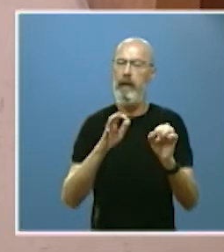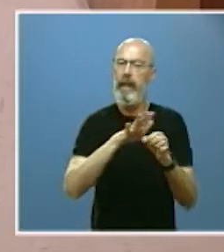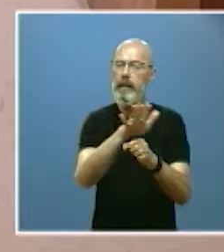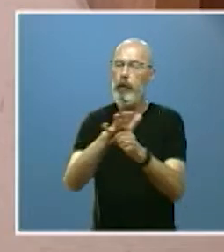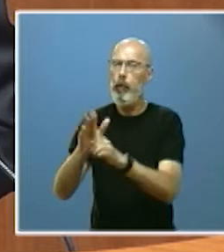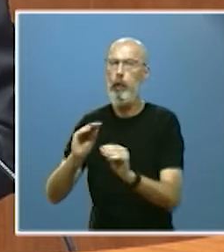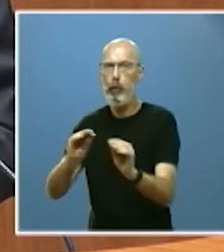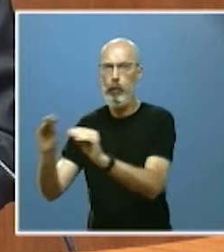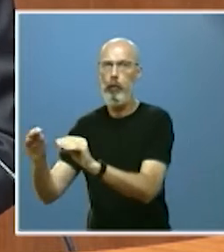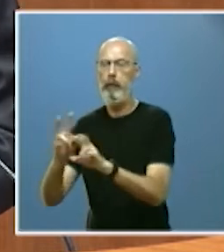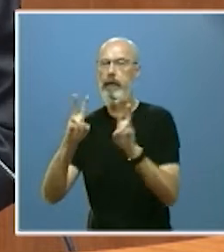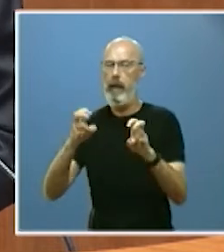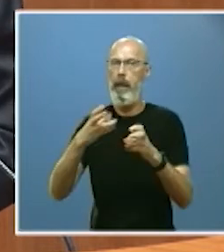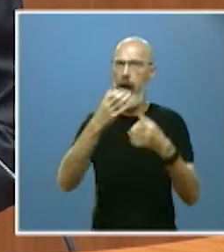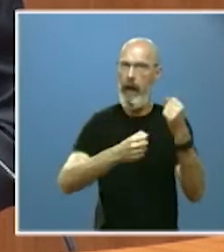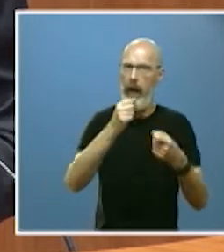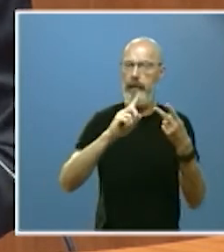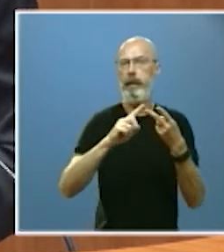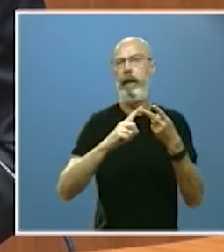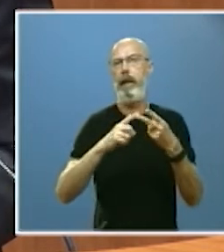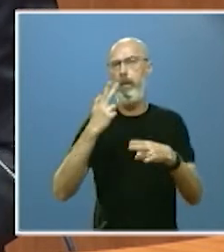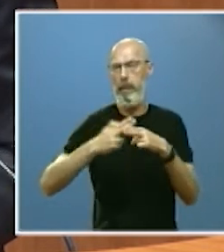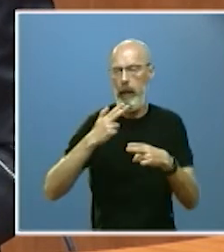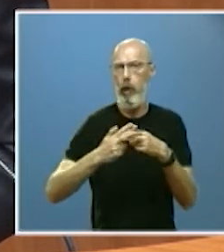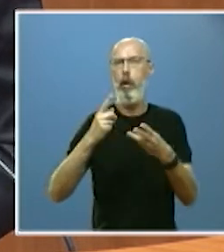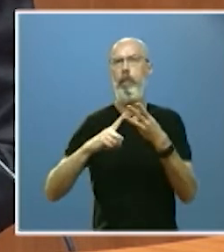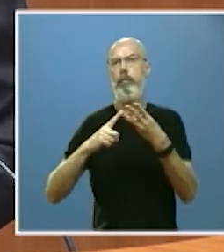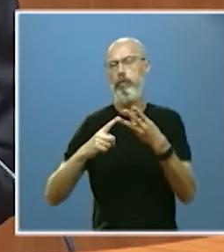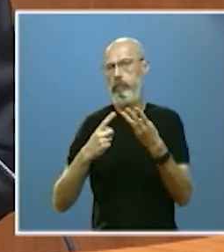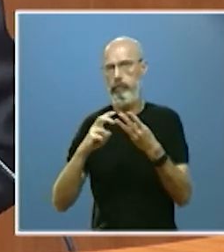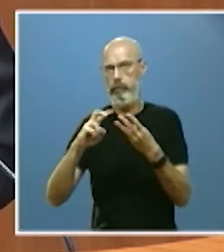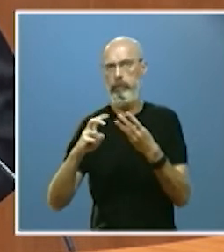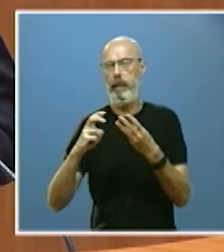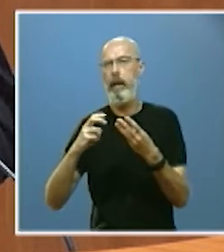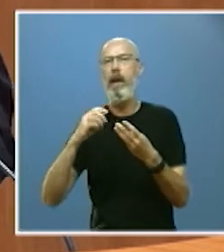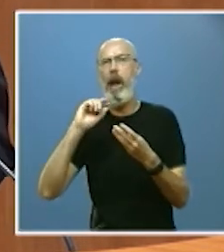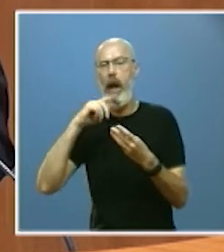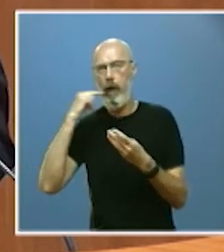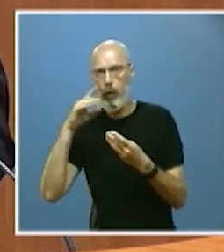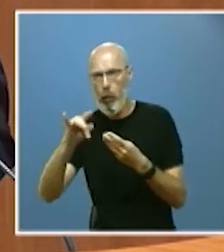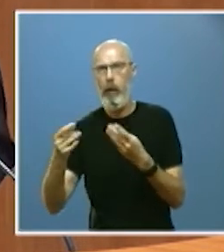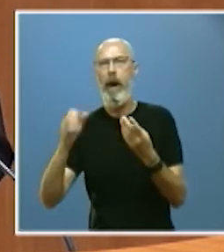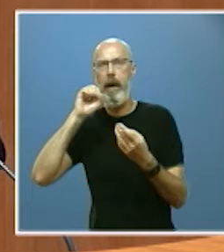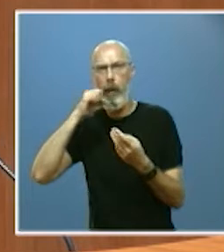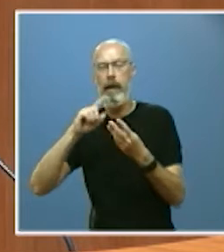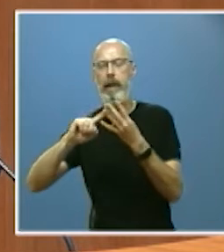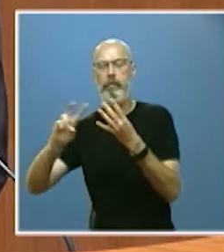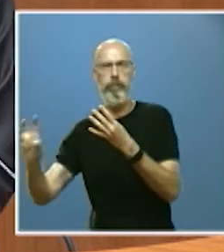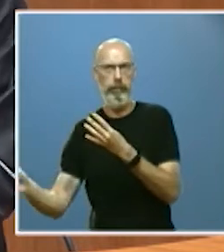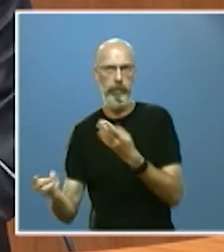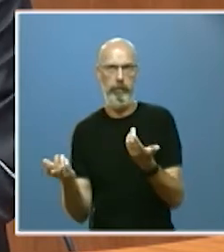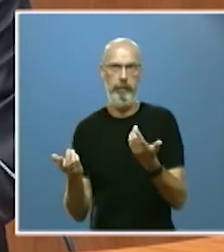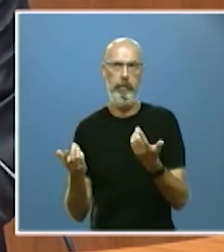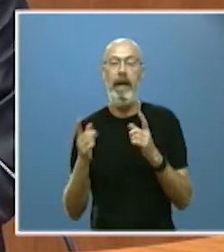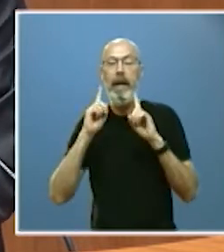vacuno de leche, agricultura ecológica, ovino, sector vitivinícola y remolacha azucarera y, en algún caso, atendiendo, además,